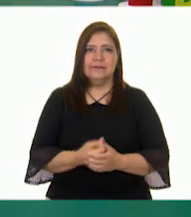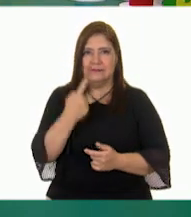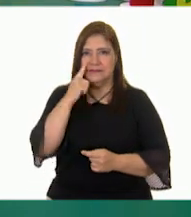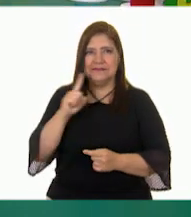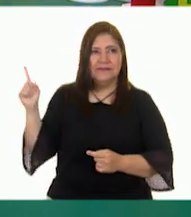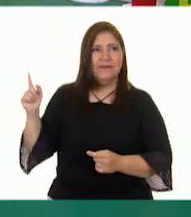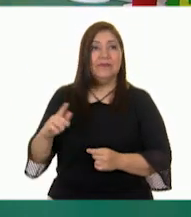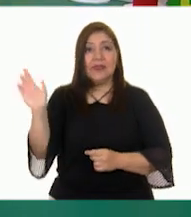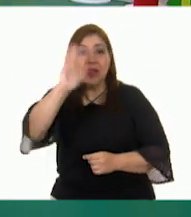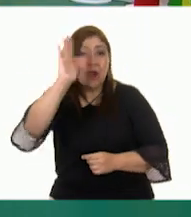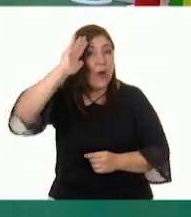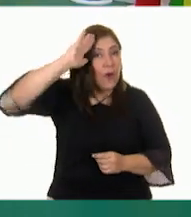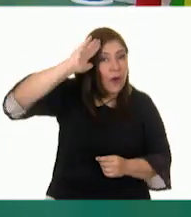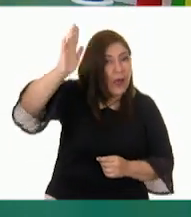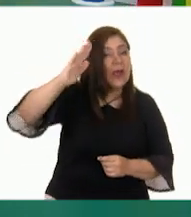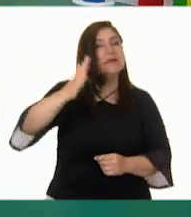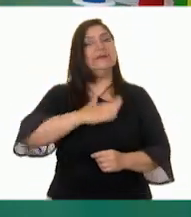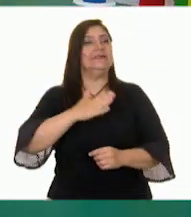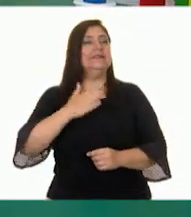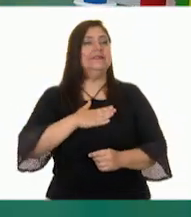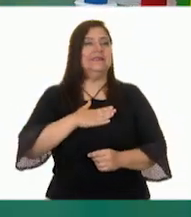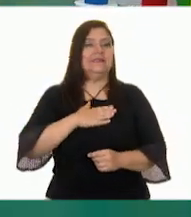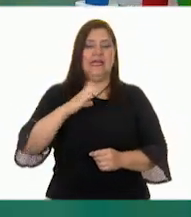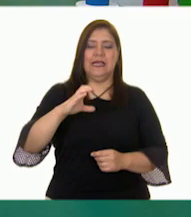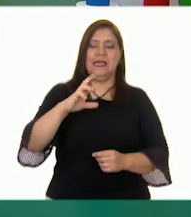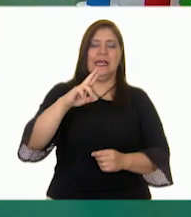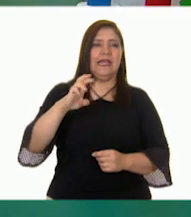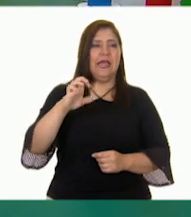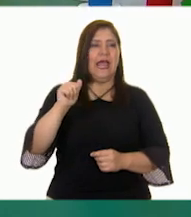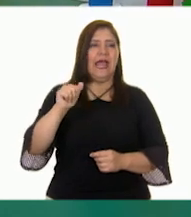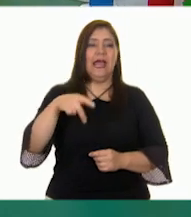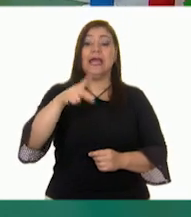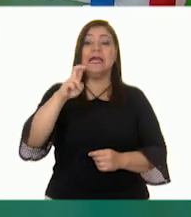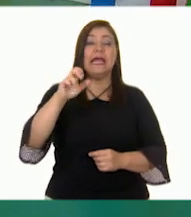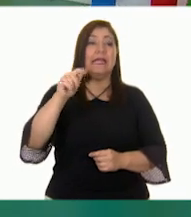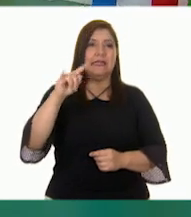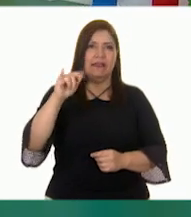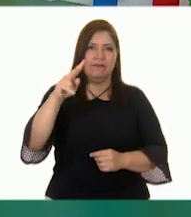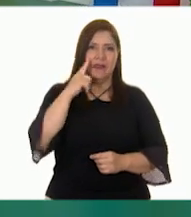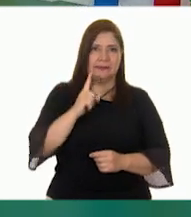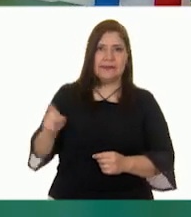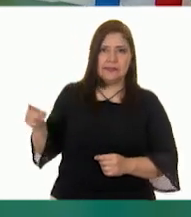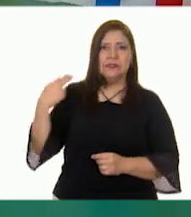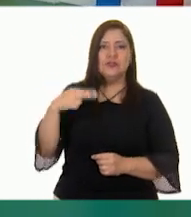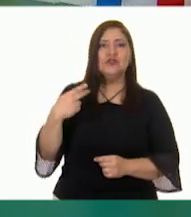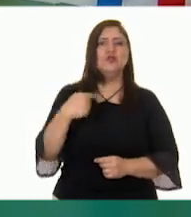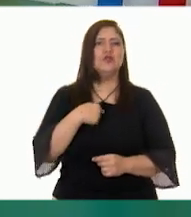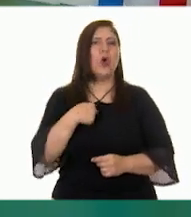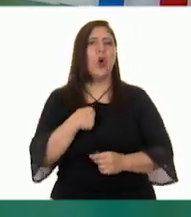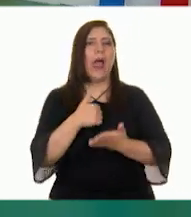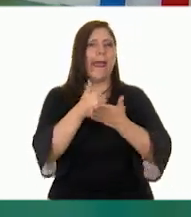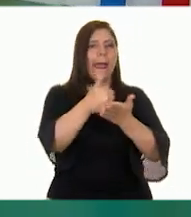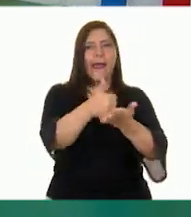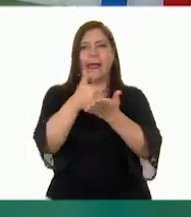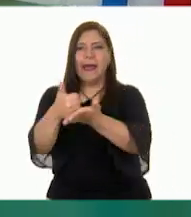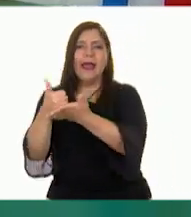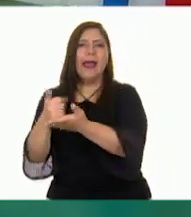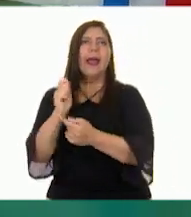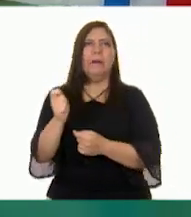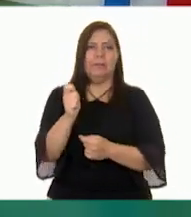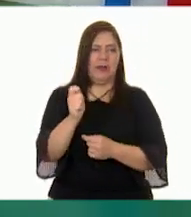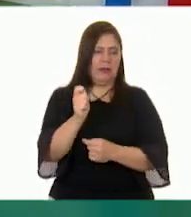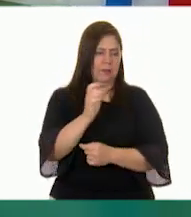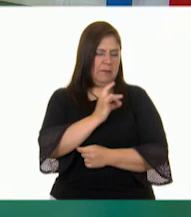¡Hola a todos! Yo soy Creative y hoy estoy aquí para ayudarles con la emoción del